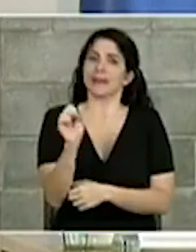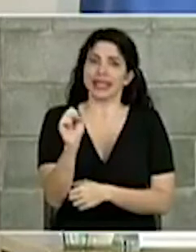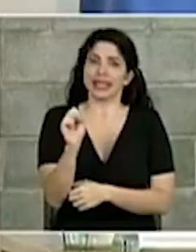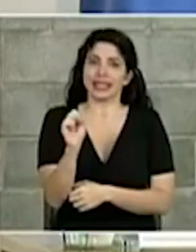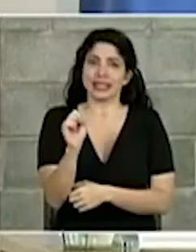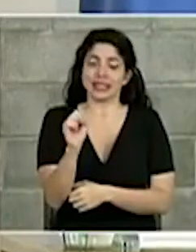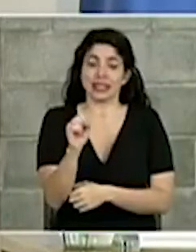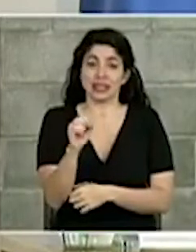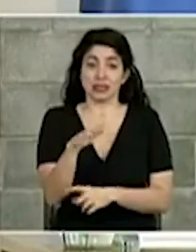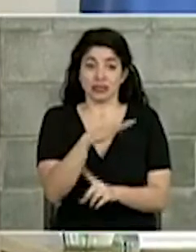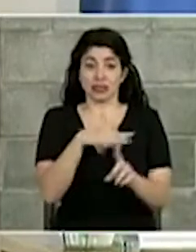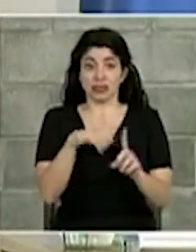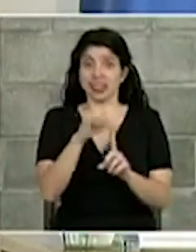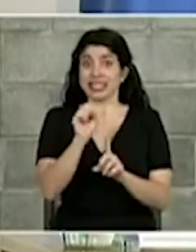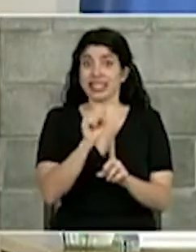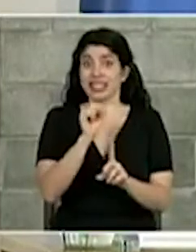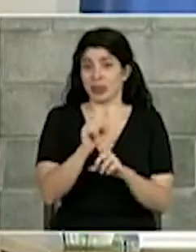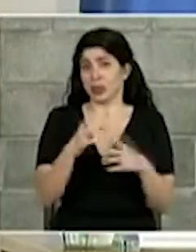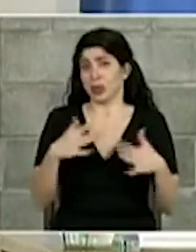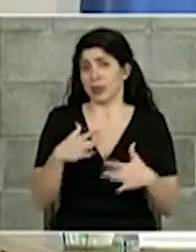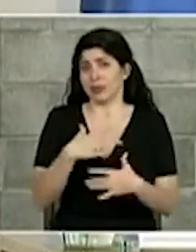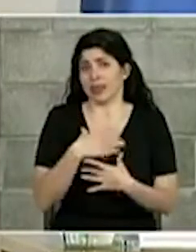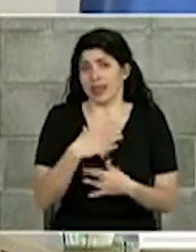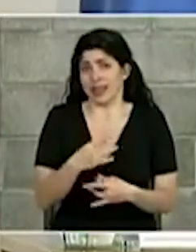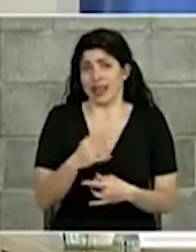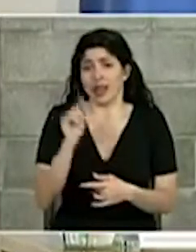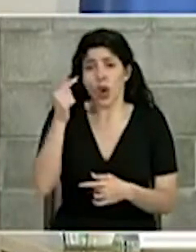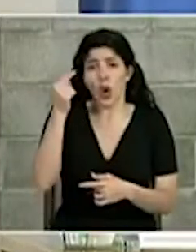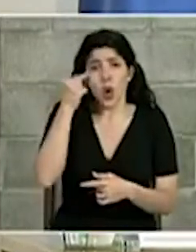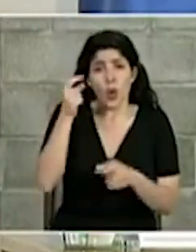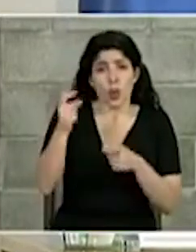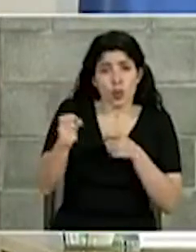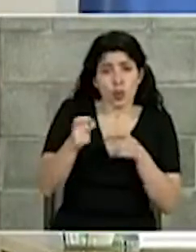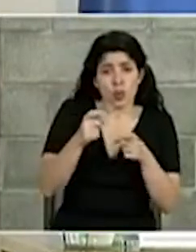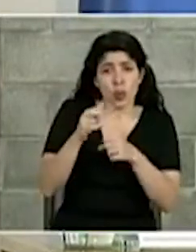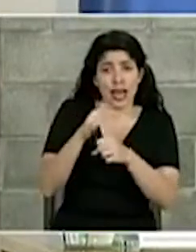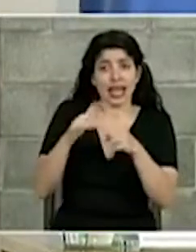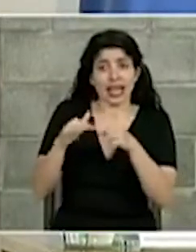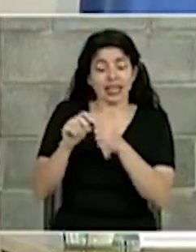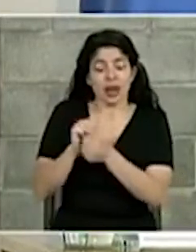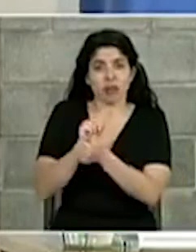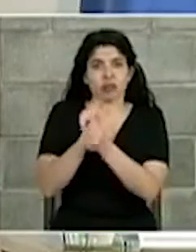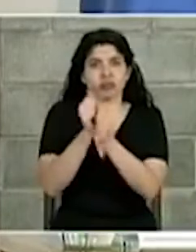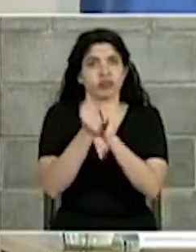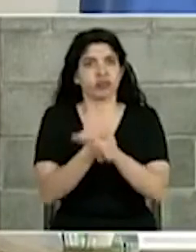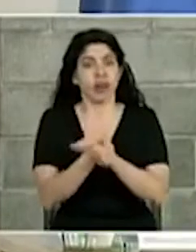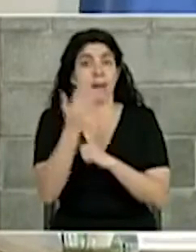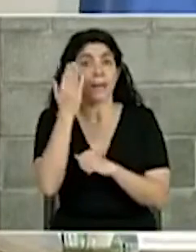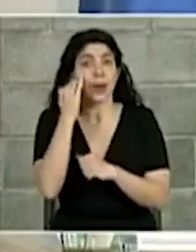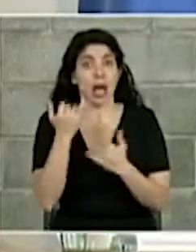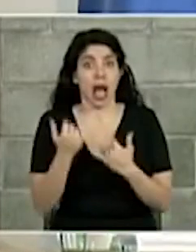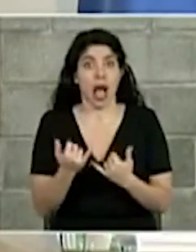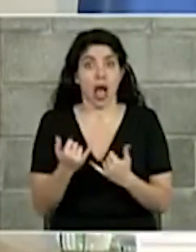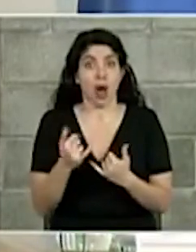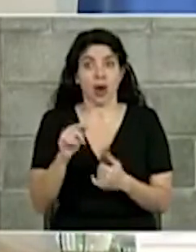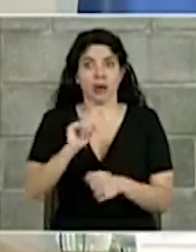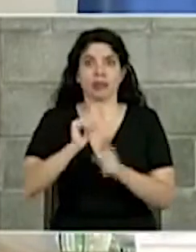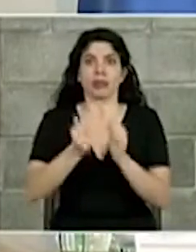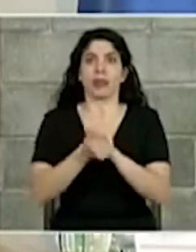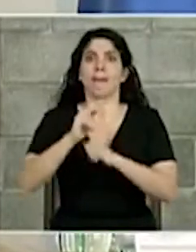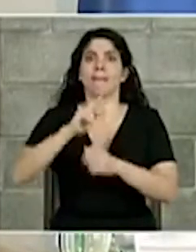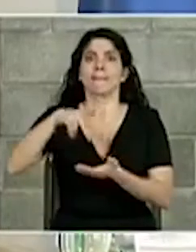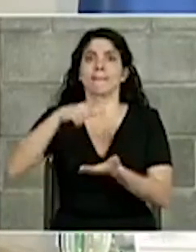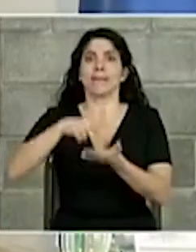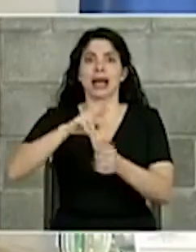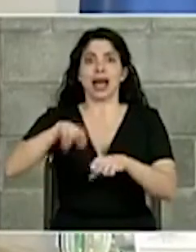dentro de un panorama en contexto interesante donde la gobernanza de la isla cambia, ya que se convierte en el Parque Nacional